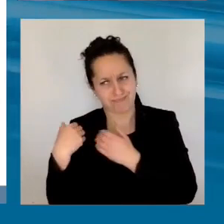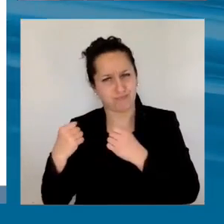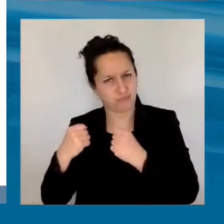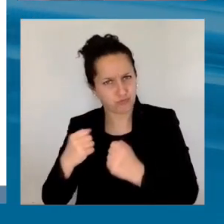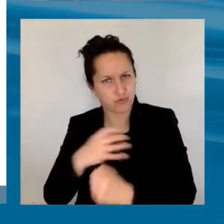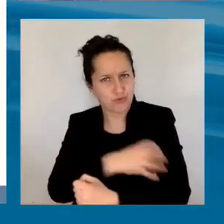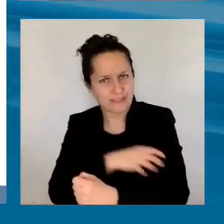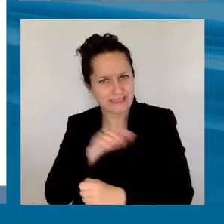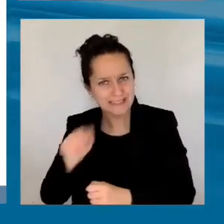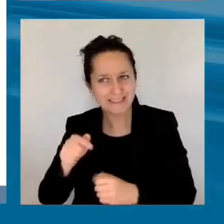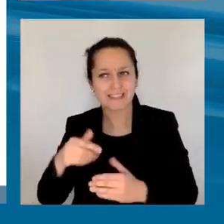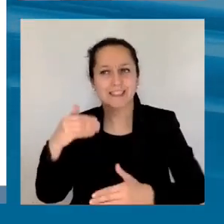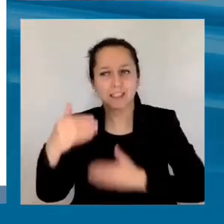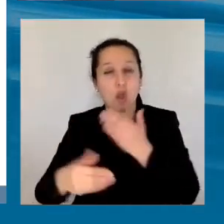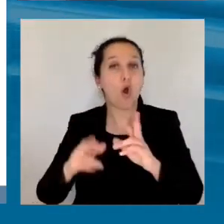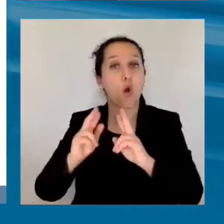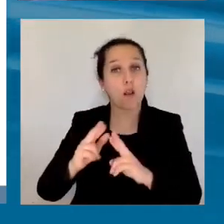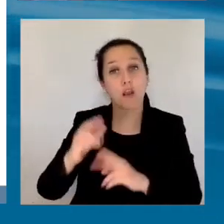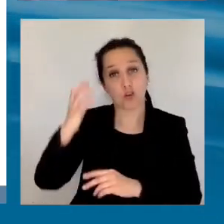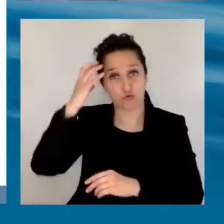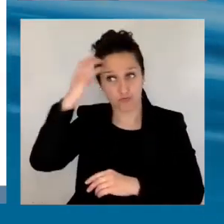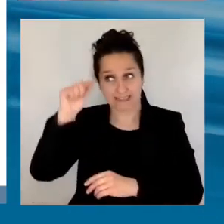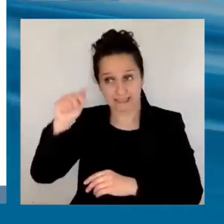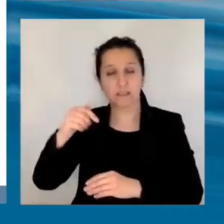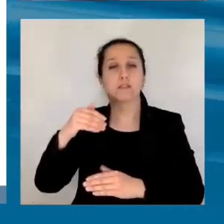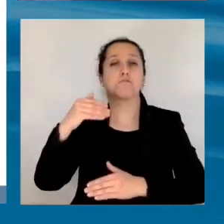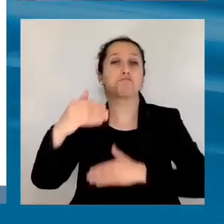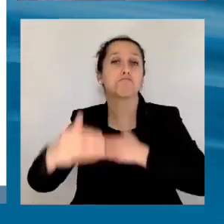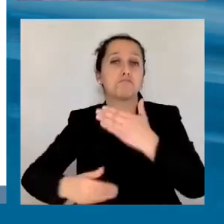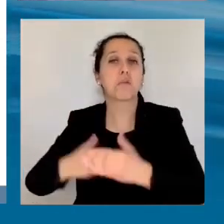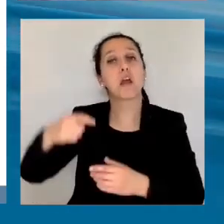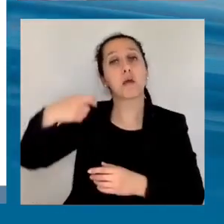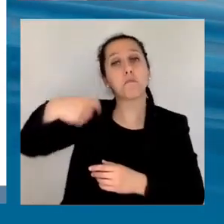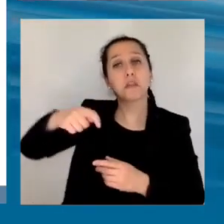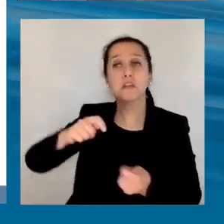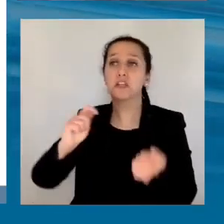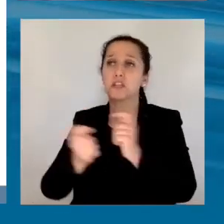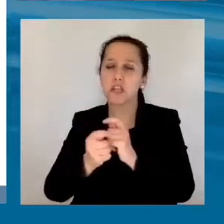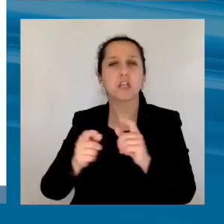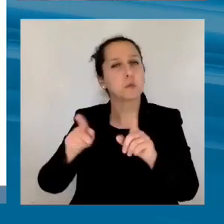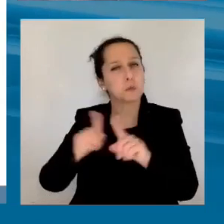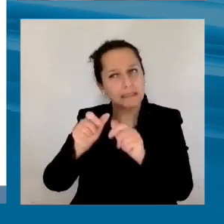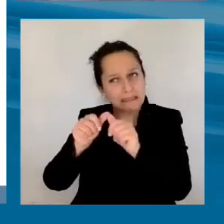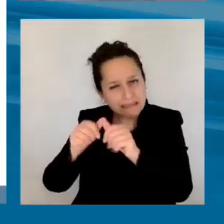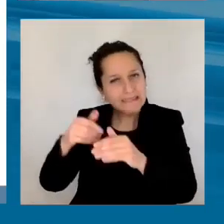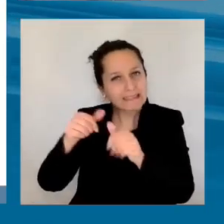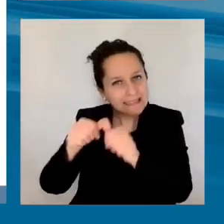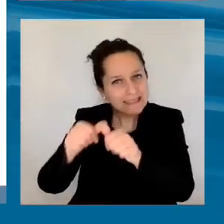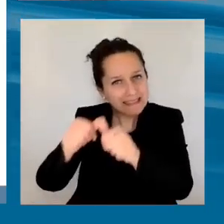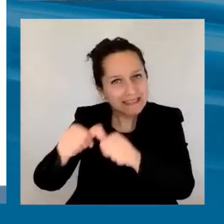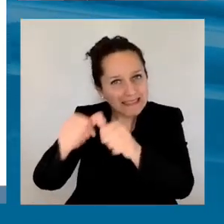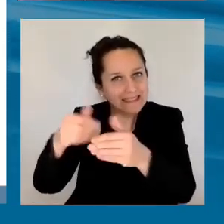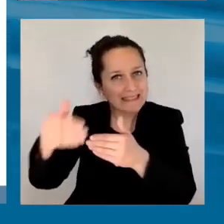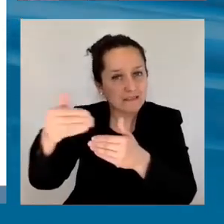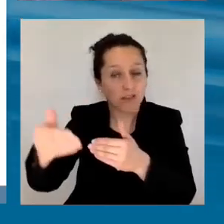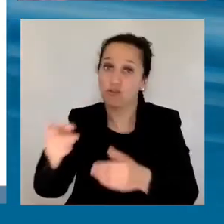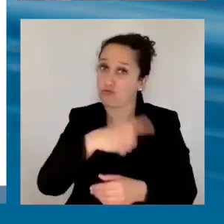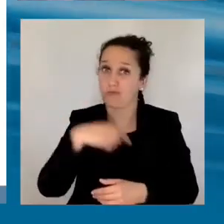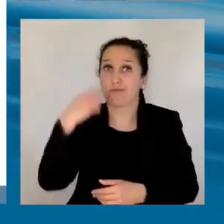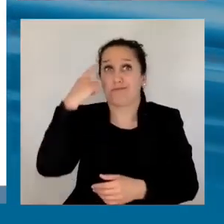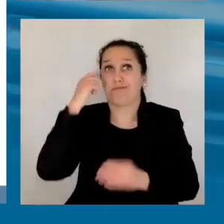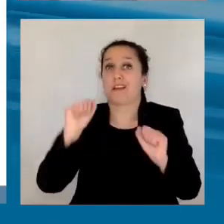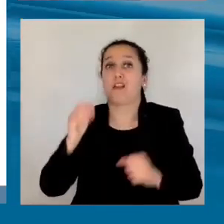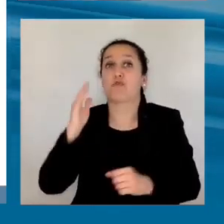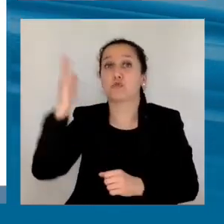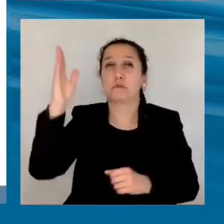través de varios gobiernos y, como dije, si no, escenarios distópicos hay muchos, estancamiento, desigualdad,